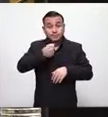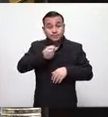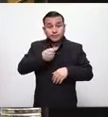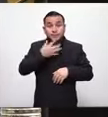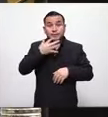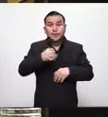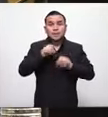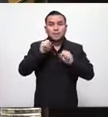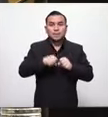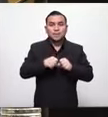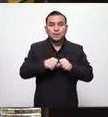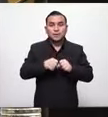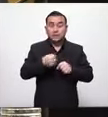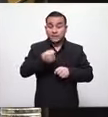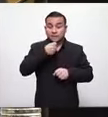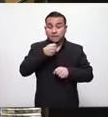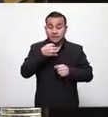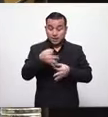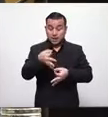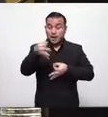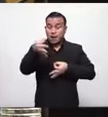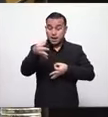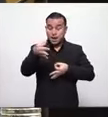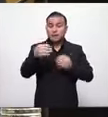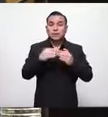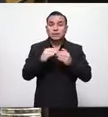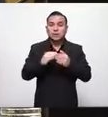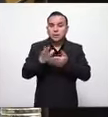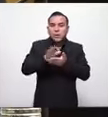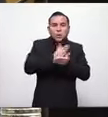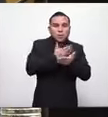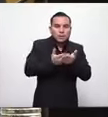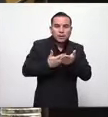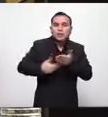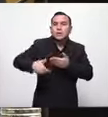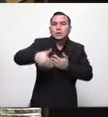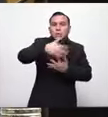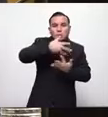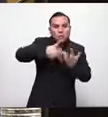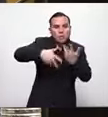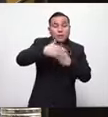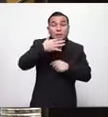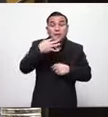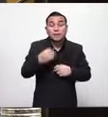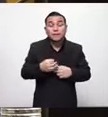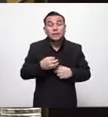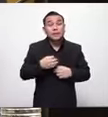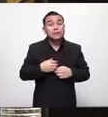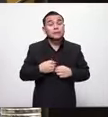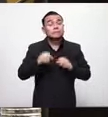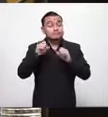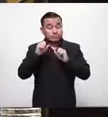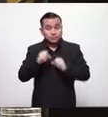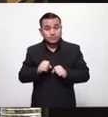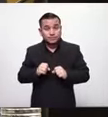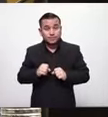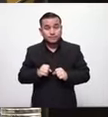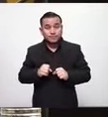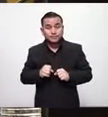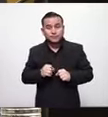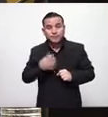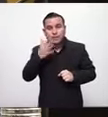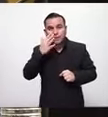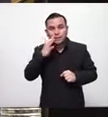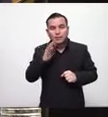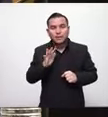el poder tener esta oportunidad de compartir con ustedes decirles que incluso cuando